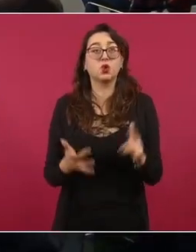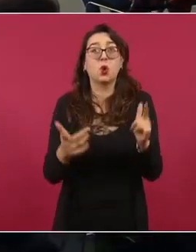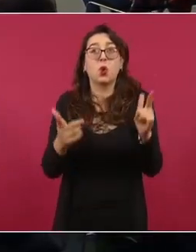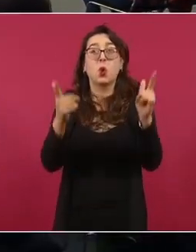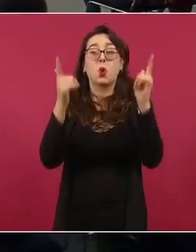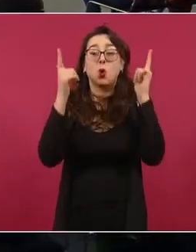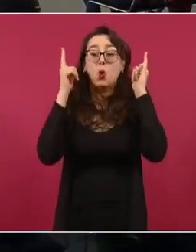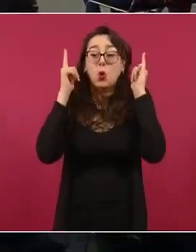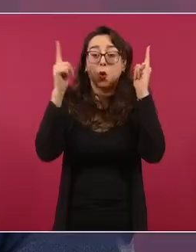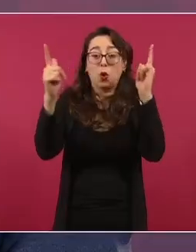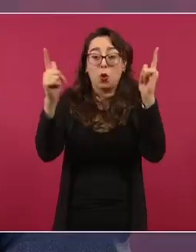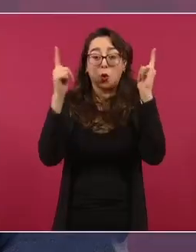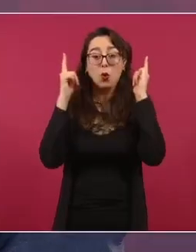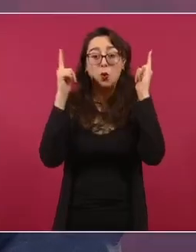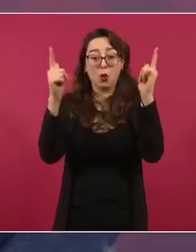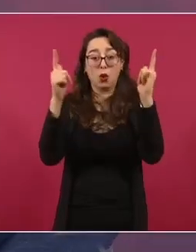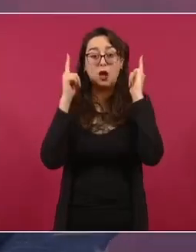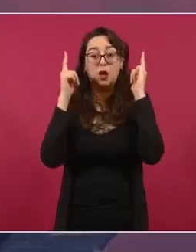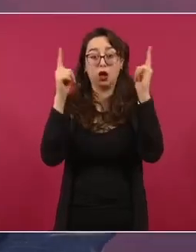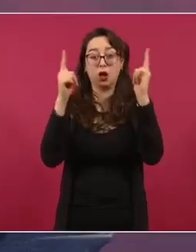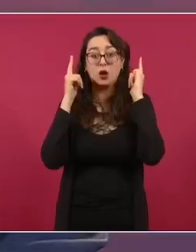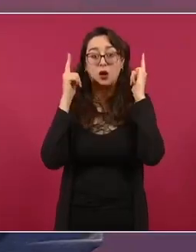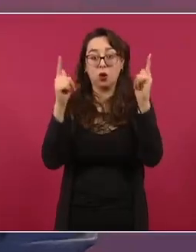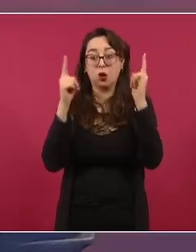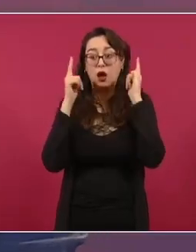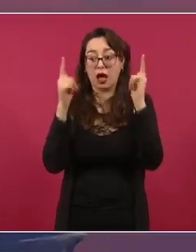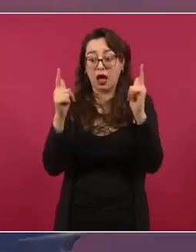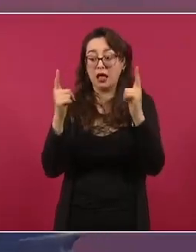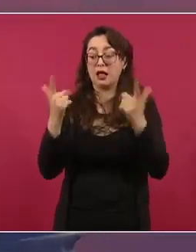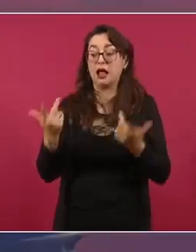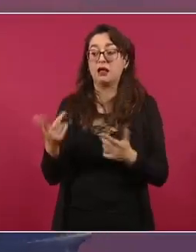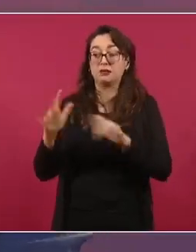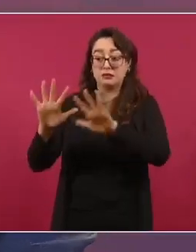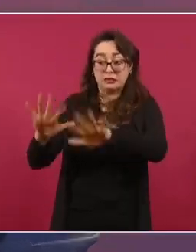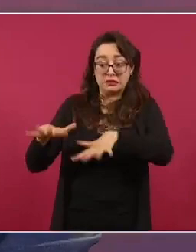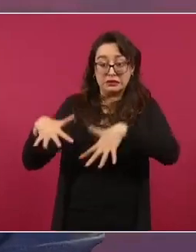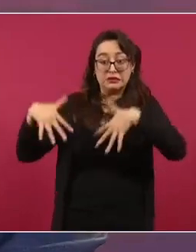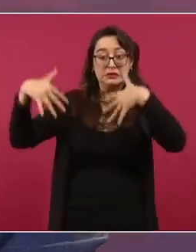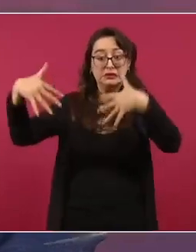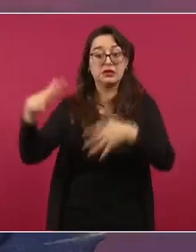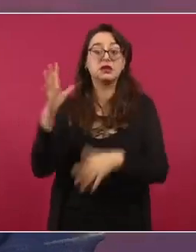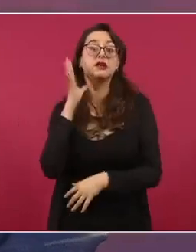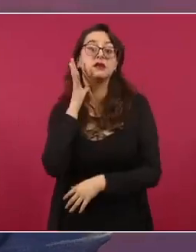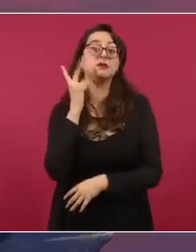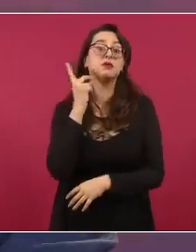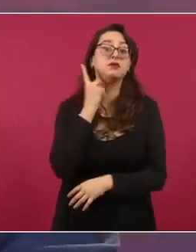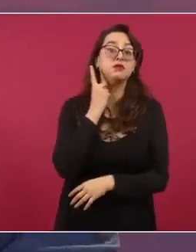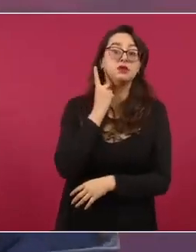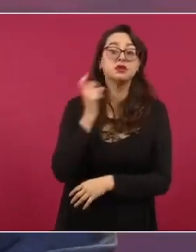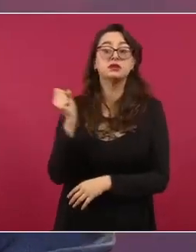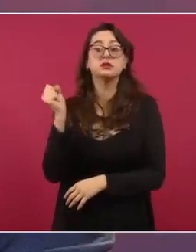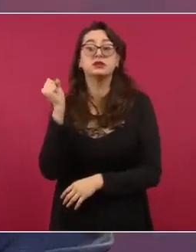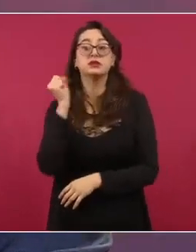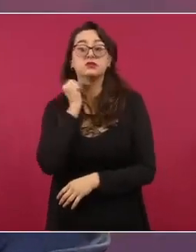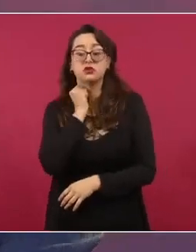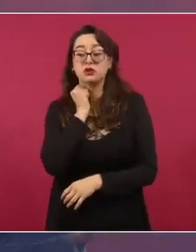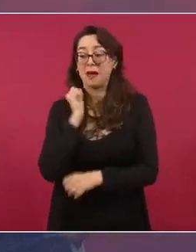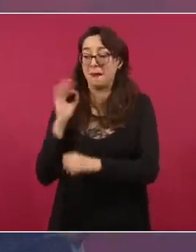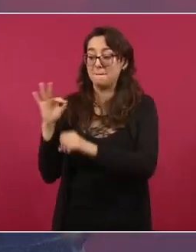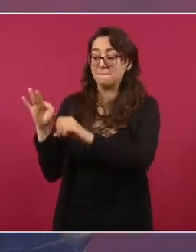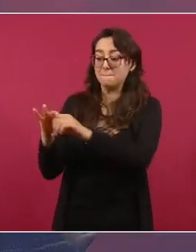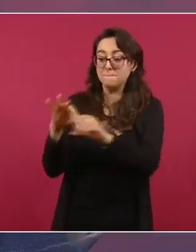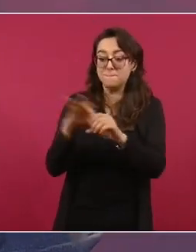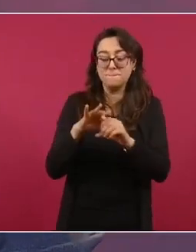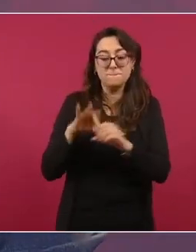que se integre por voluntad del pueblo, de manera democrática,